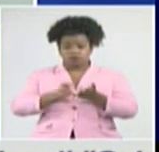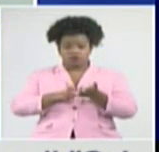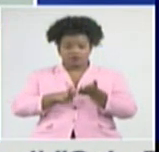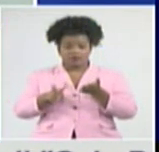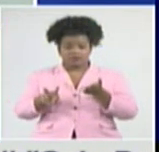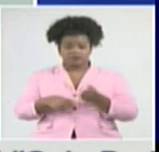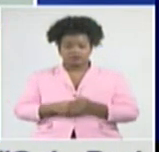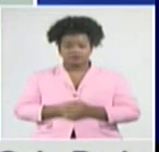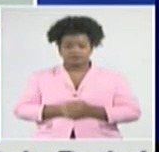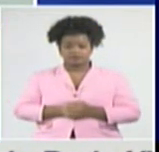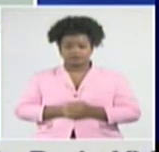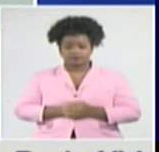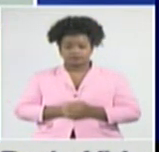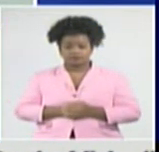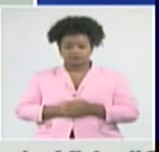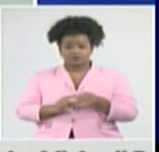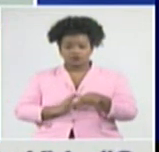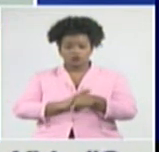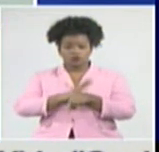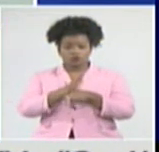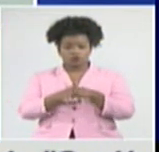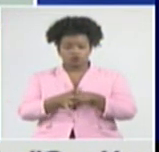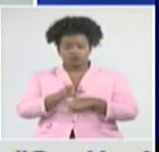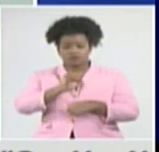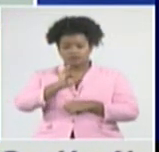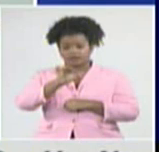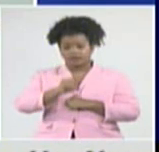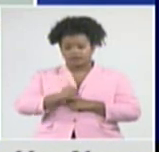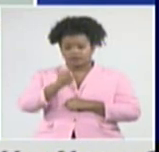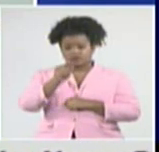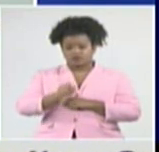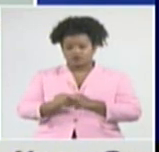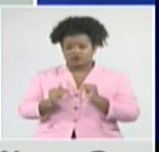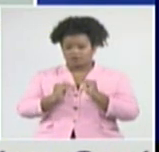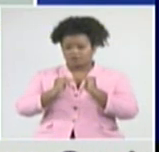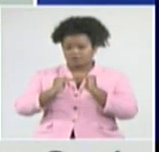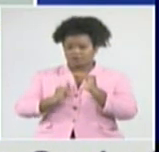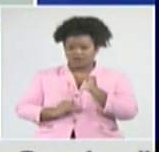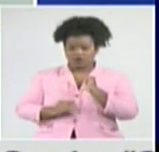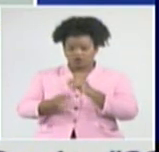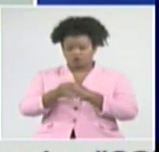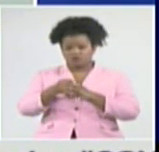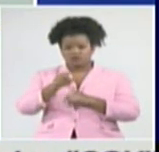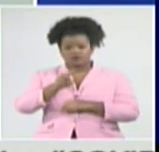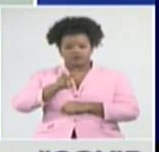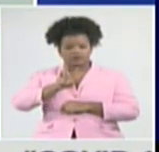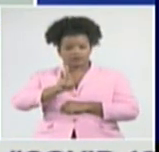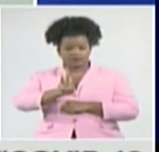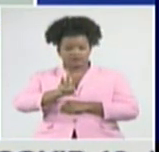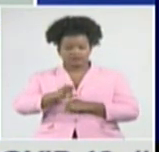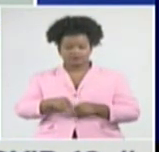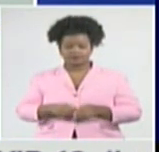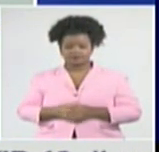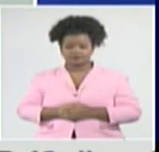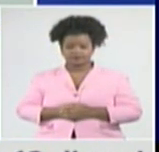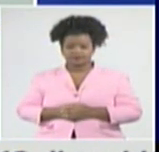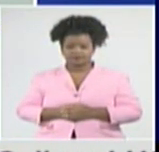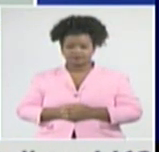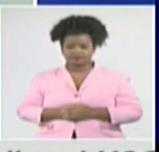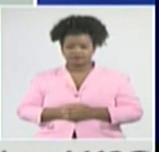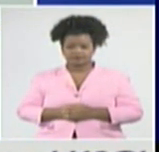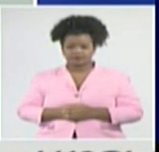de COVID-19, 70 casos menos en 13 de sus 14 municipios al cierre del día de ayer, con